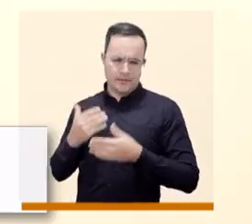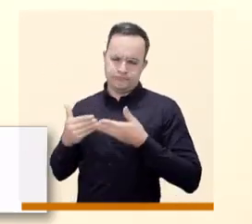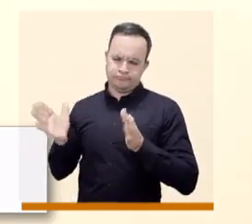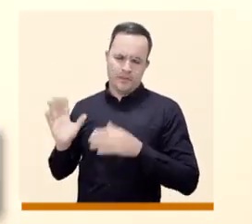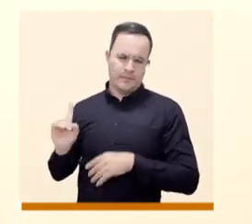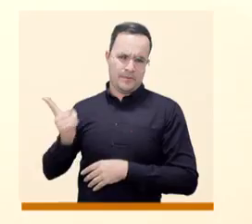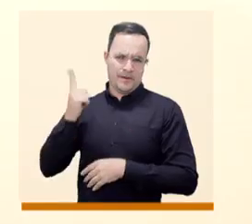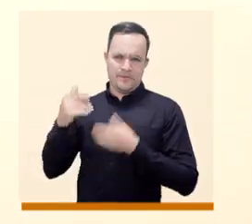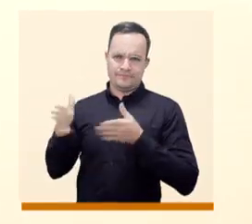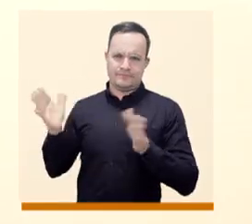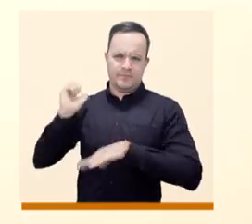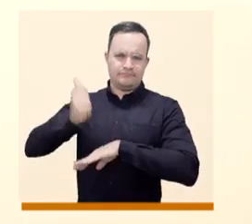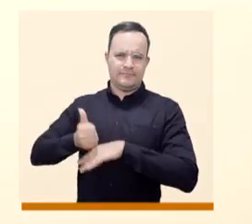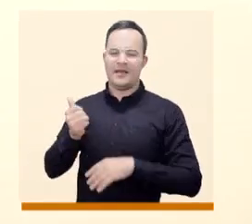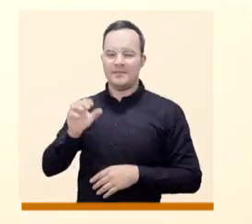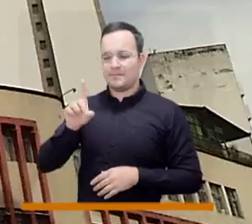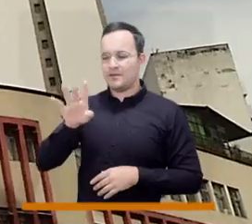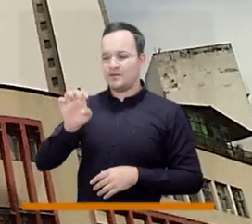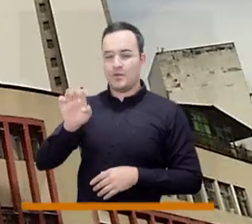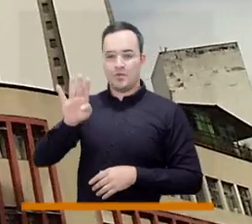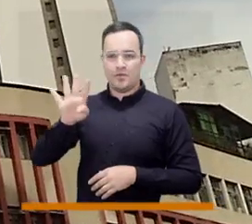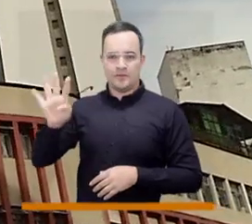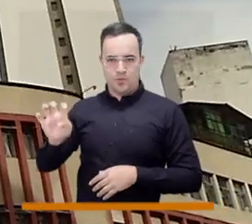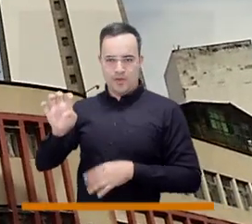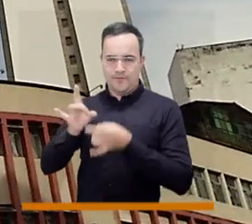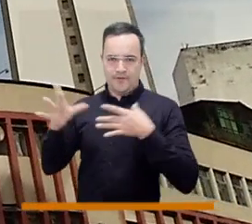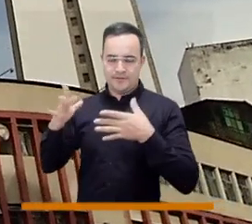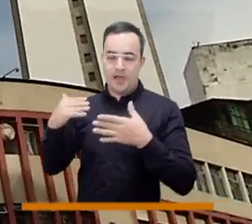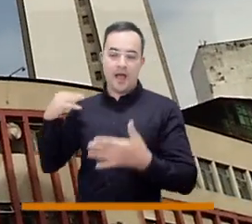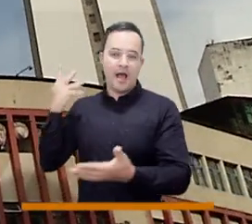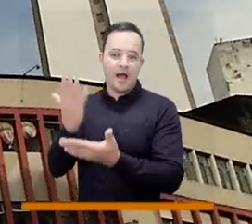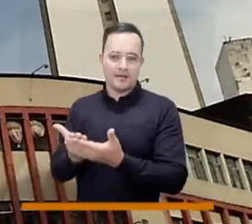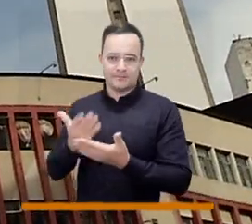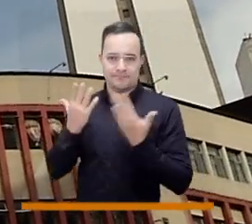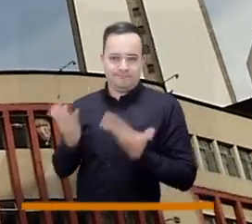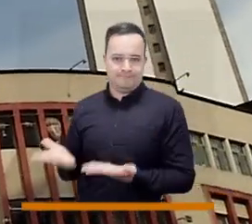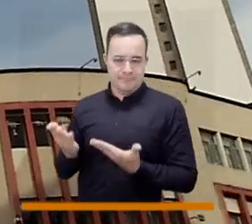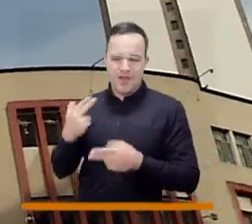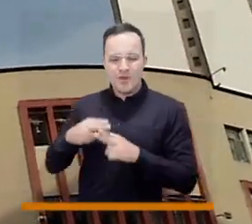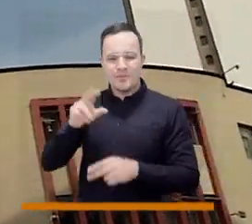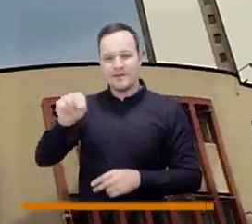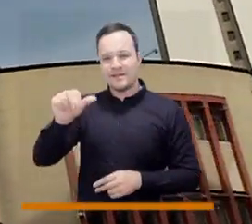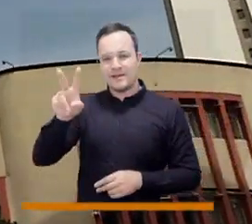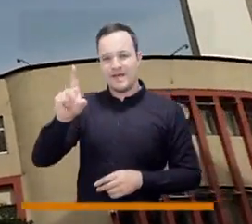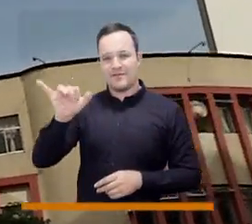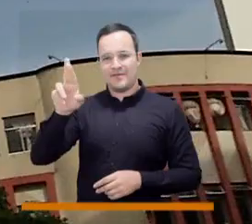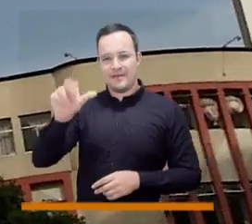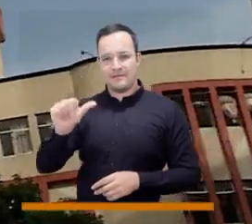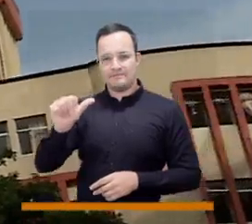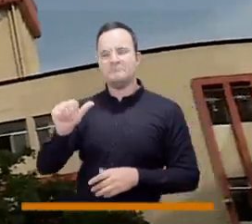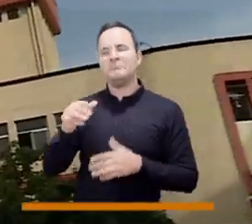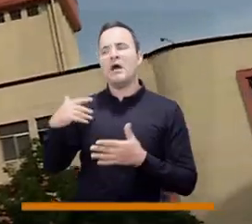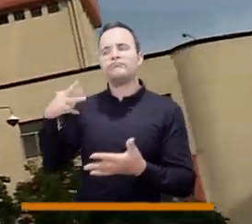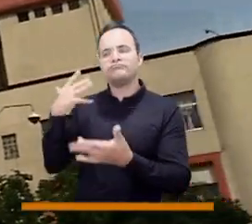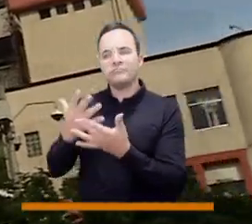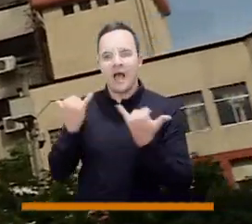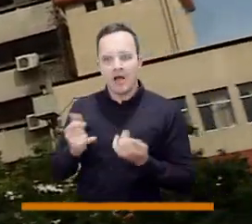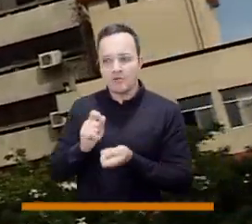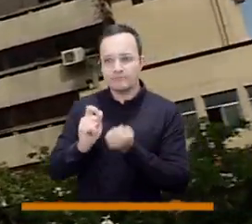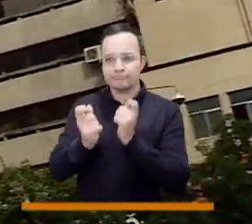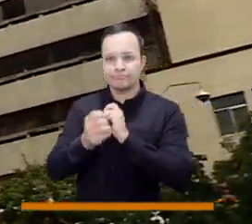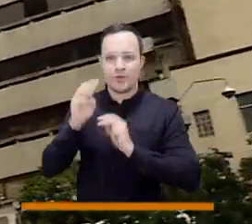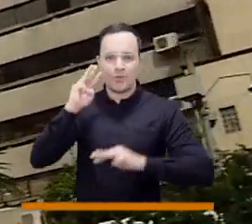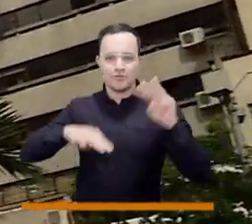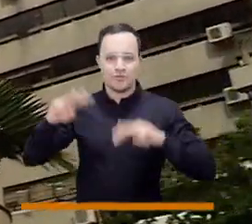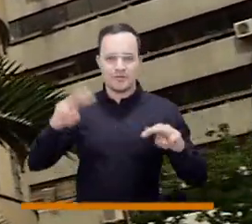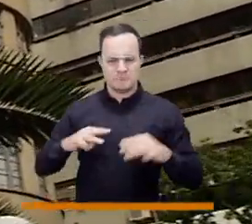en pleno corazón del centro. Este es el hogar del nuevo museo, pero ¿de qué trata ese museo? Nos lo